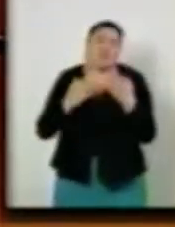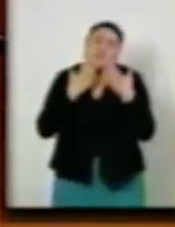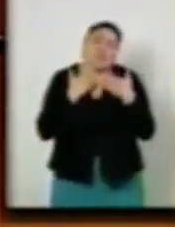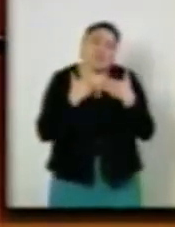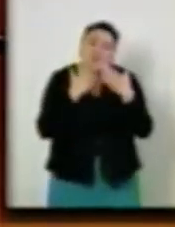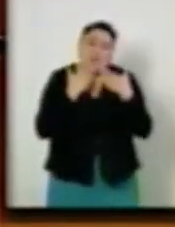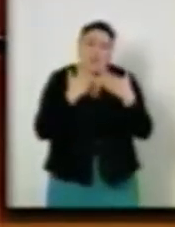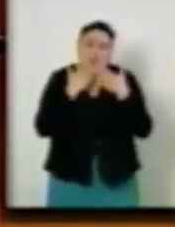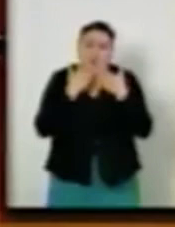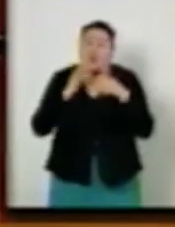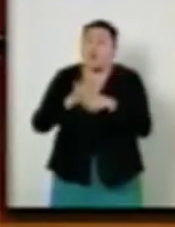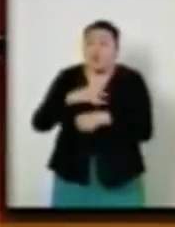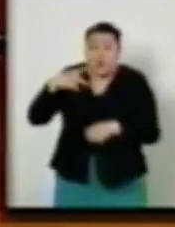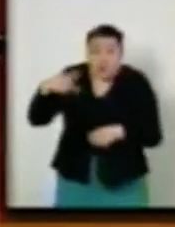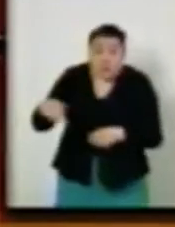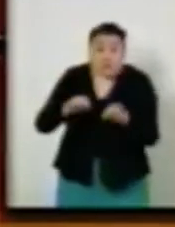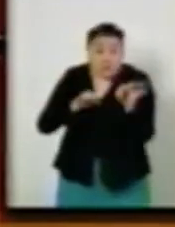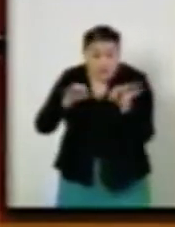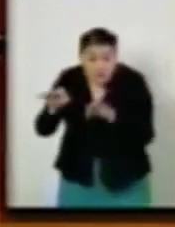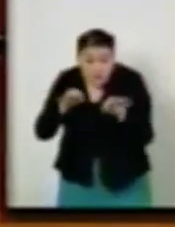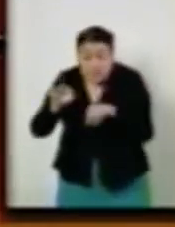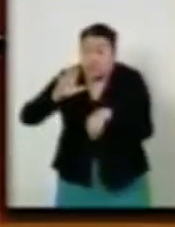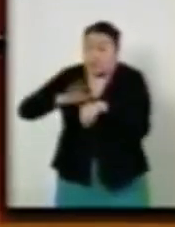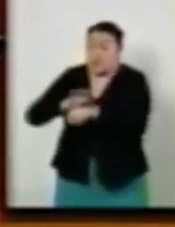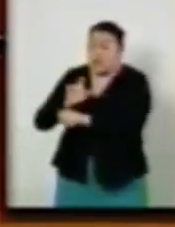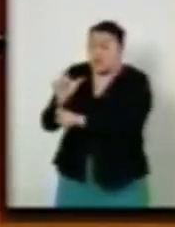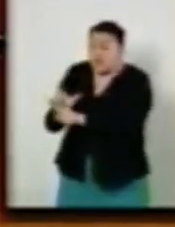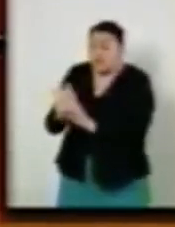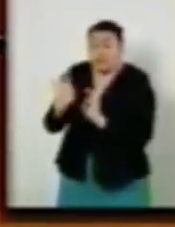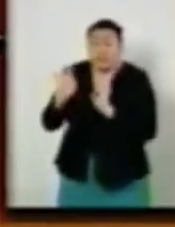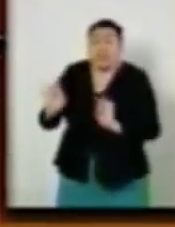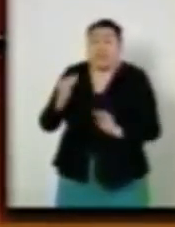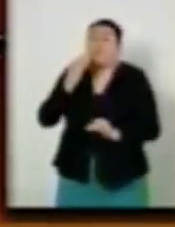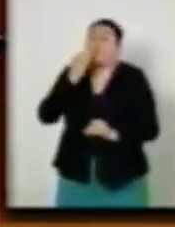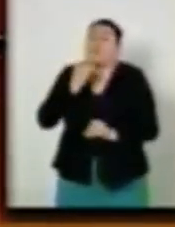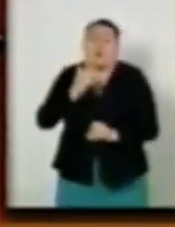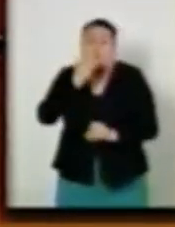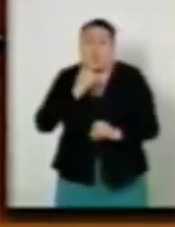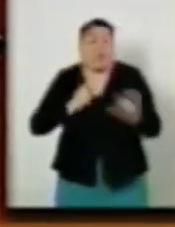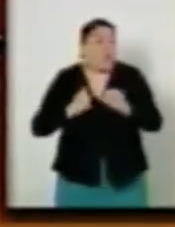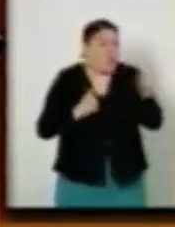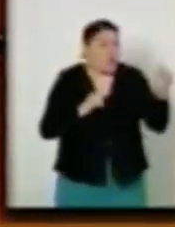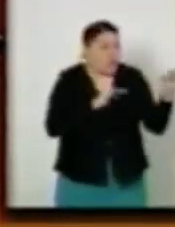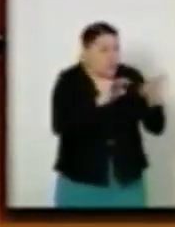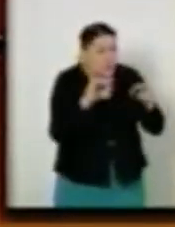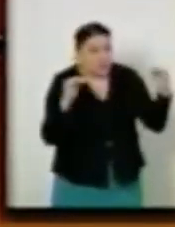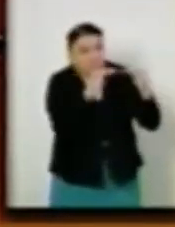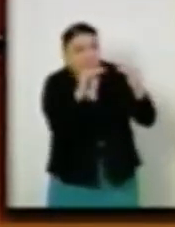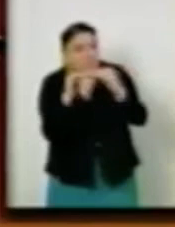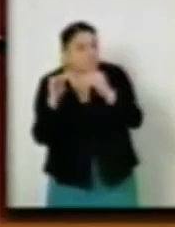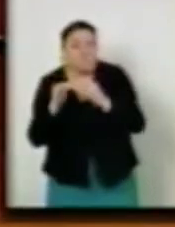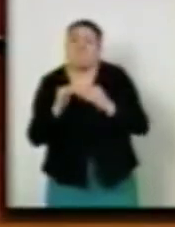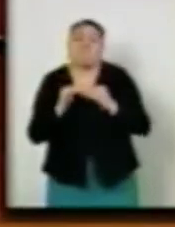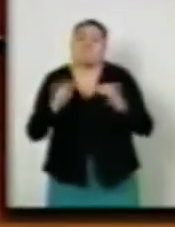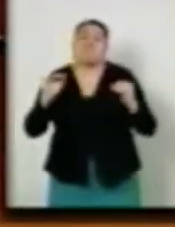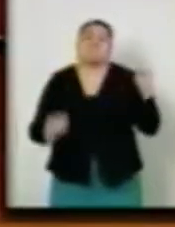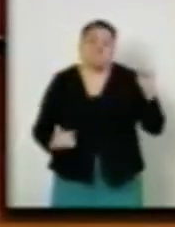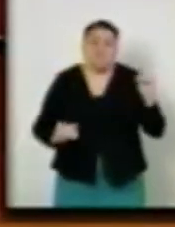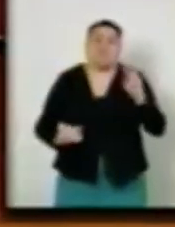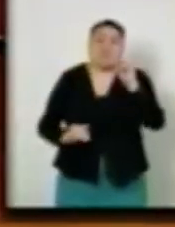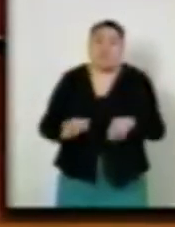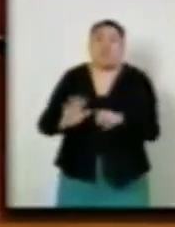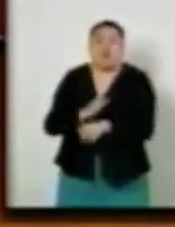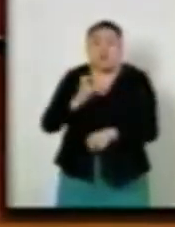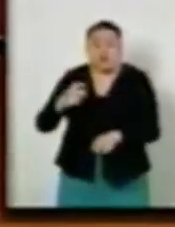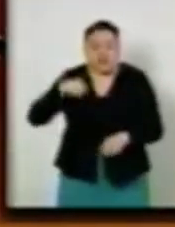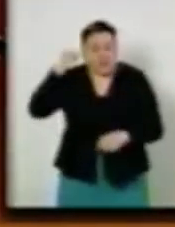para que su actividad se desarrolle en las más mínimas condiciones que otros trabajos sí las tienen. Por lo anterior, es